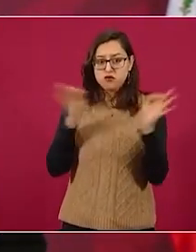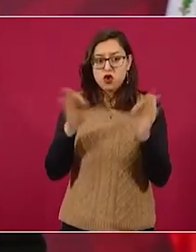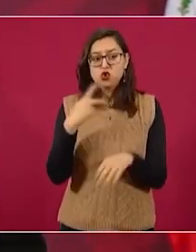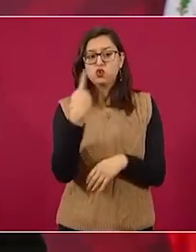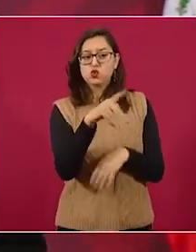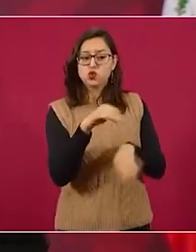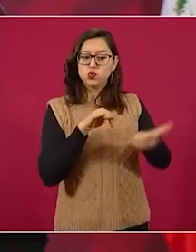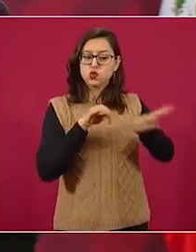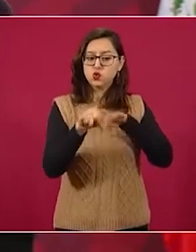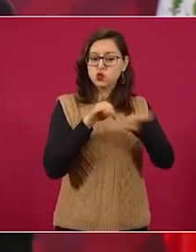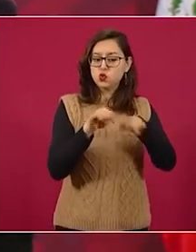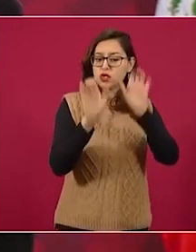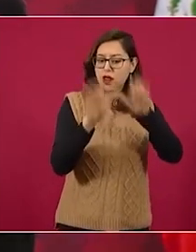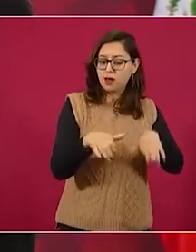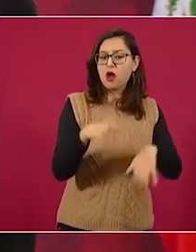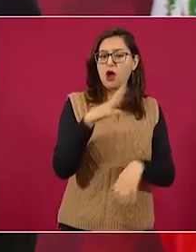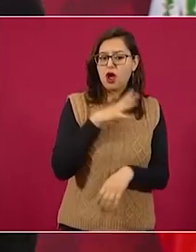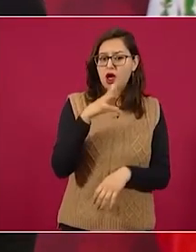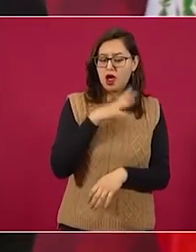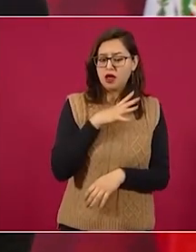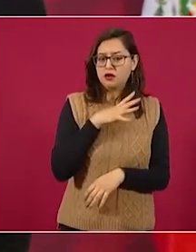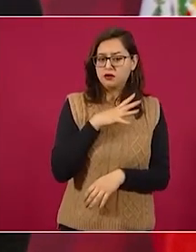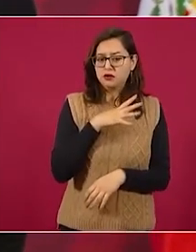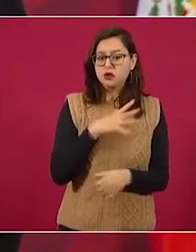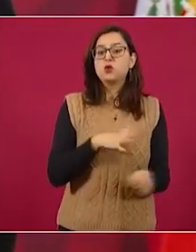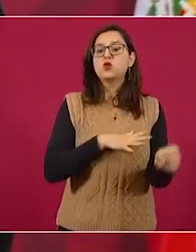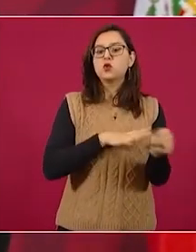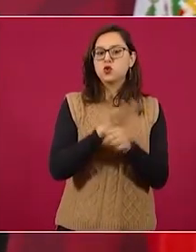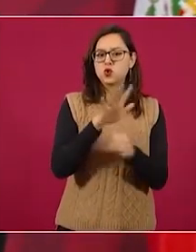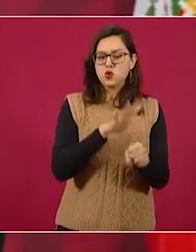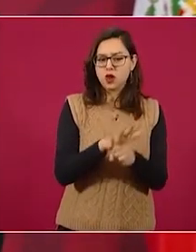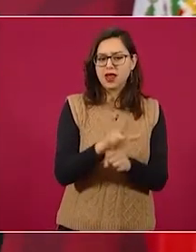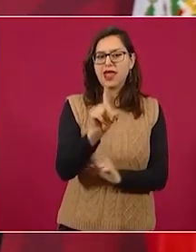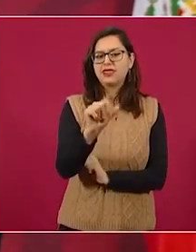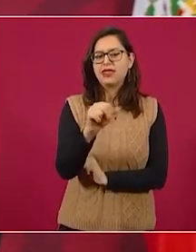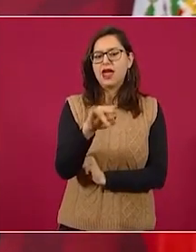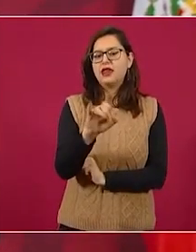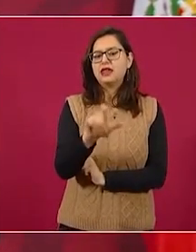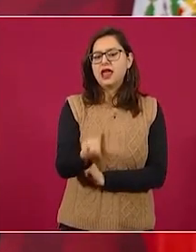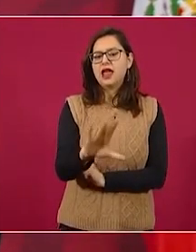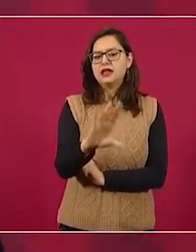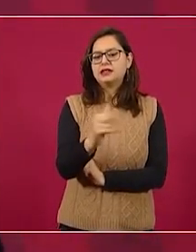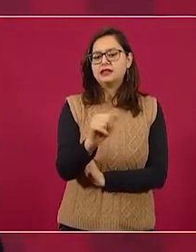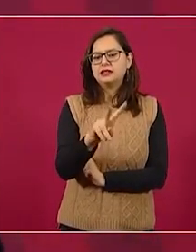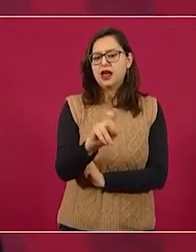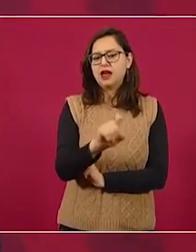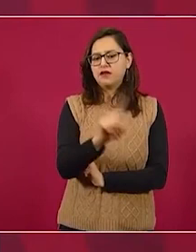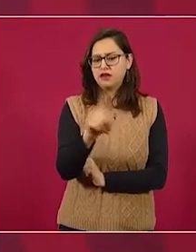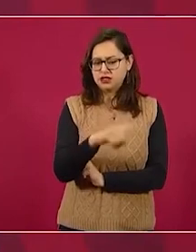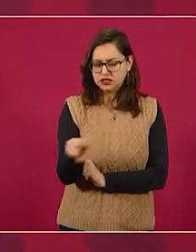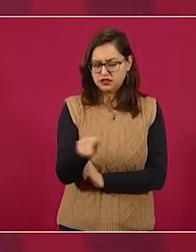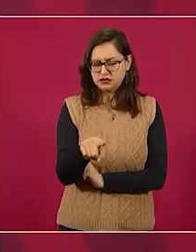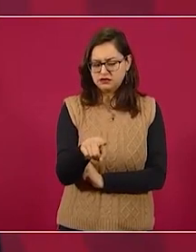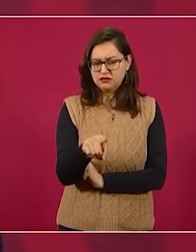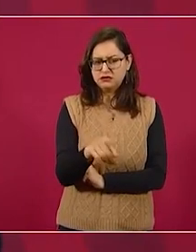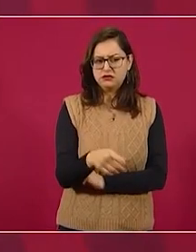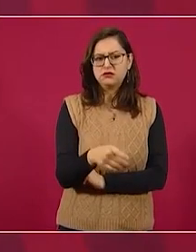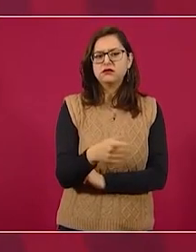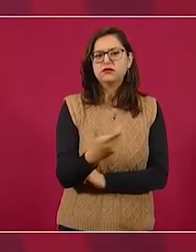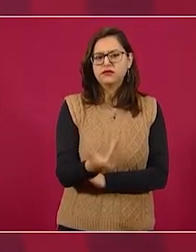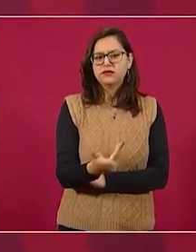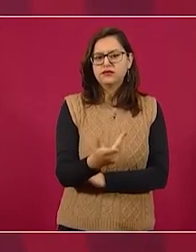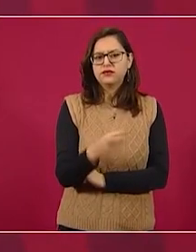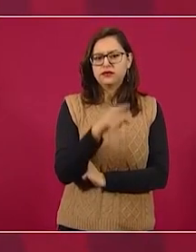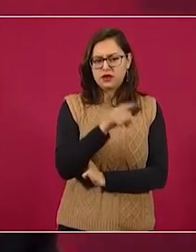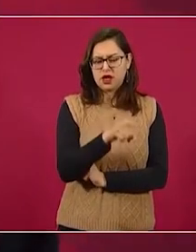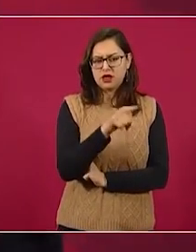es una empresa de los hijos de Daniel Chávez que que me